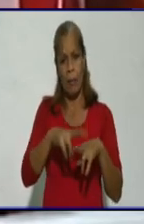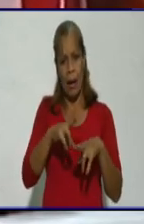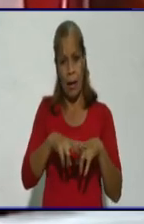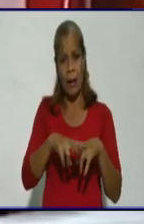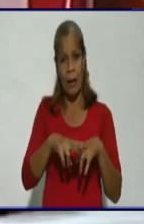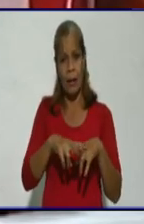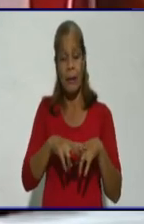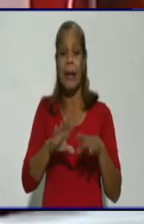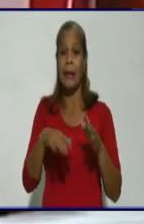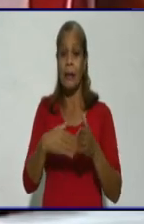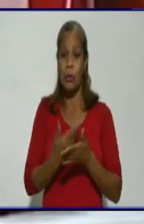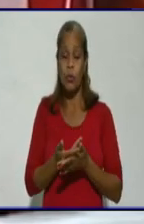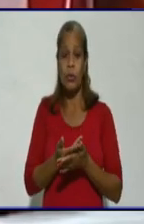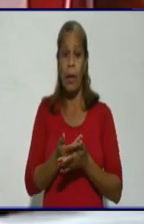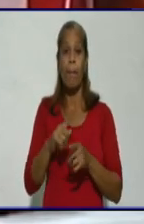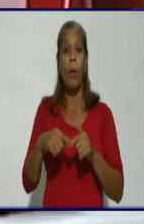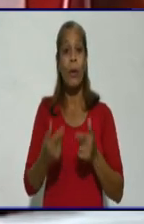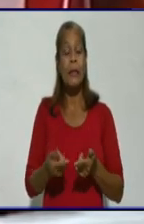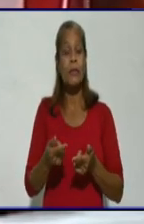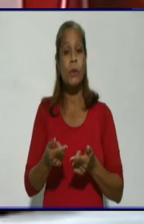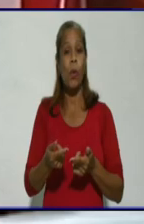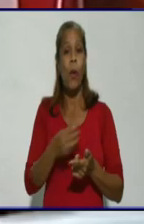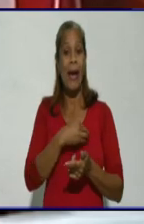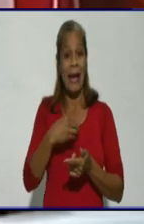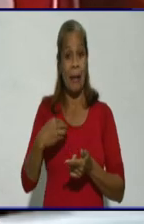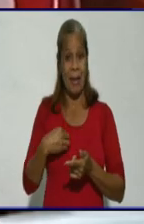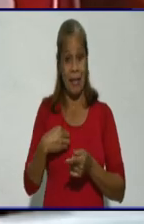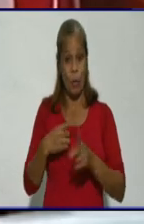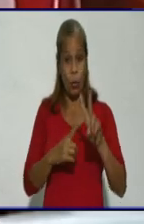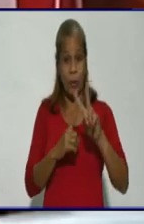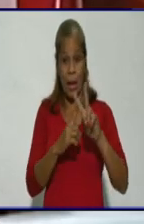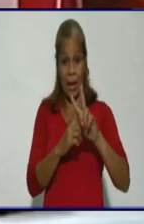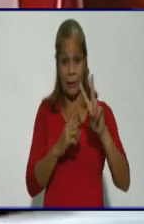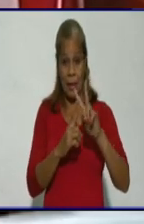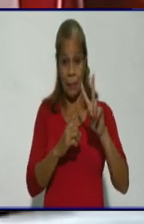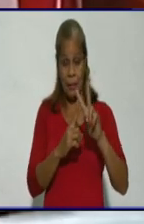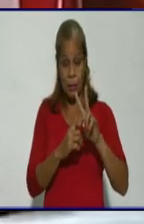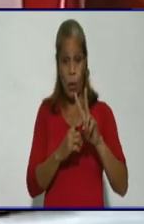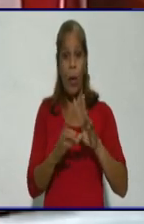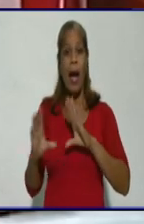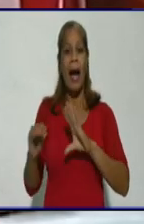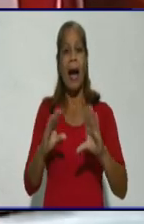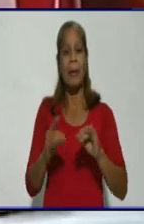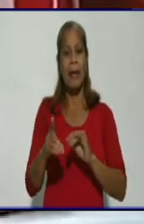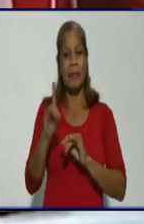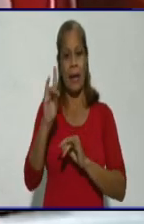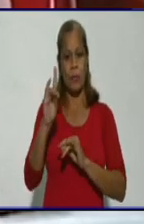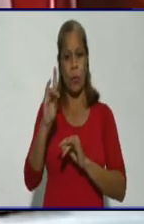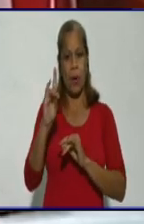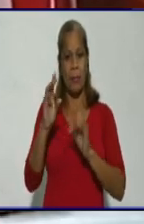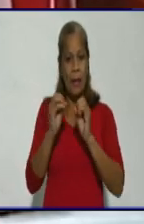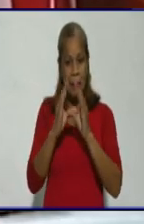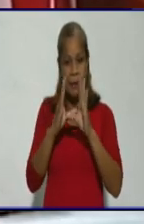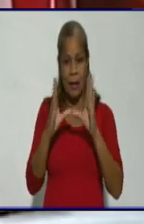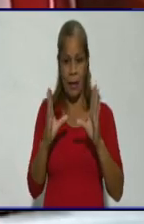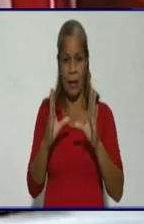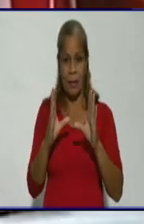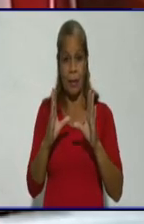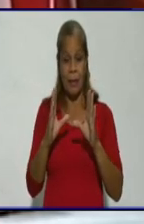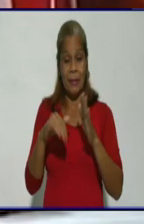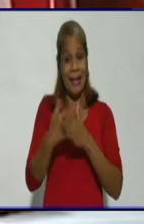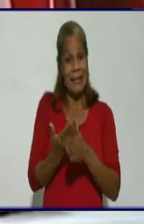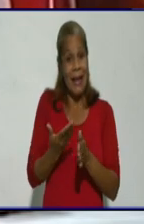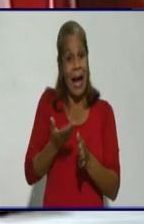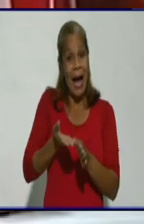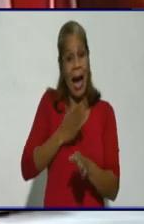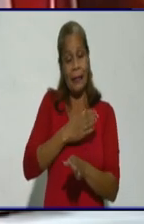Durán habla de las últimas 24 horas, no se habla de hace tres días ni nada de eso. Y está muy bien